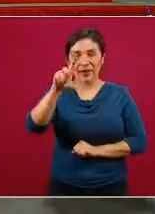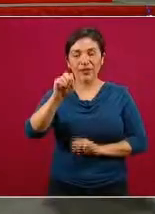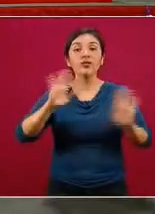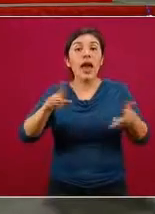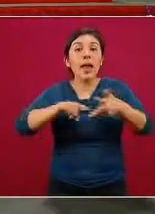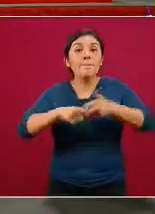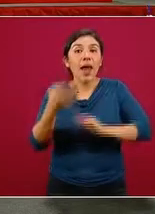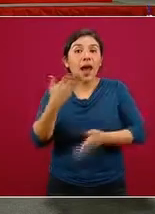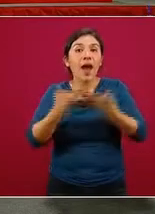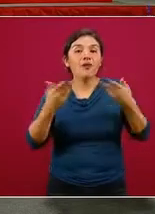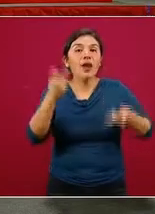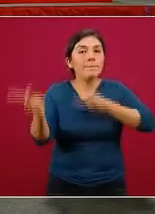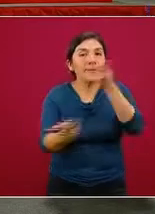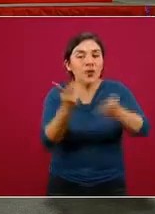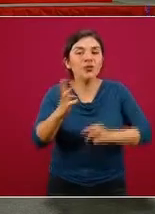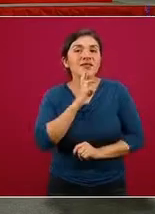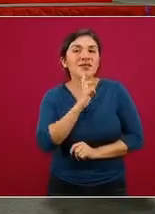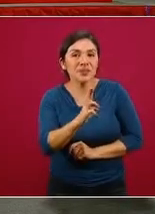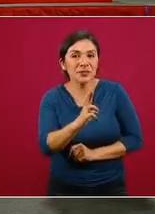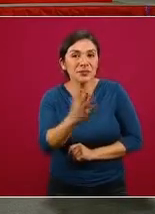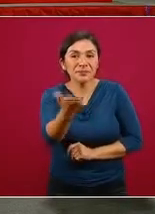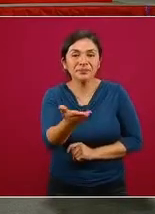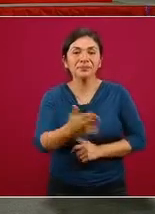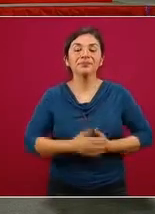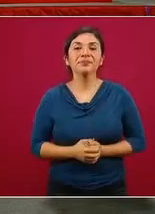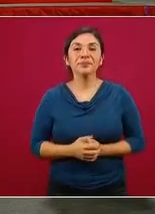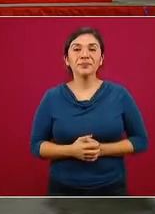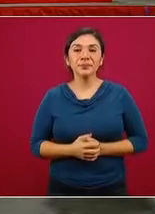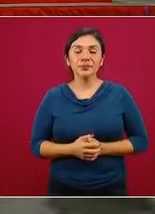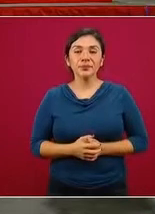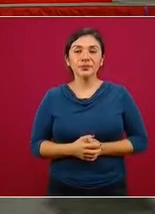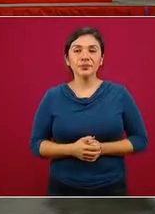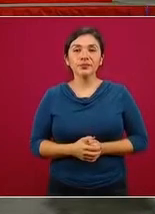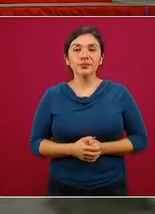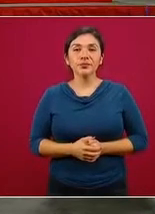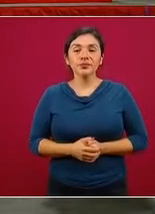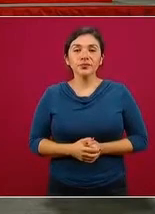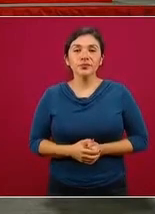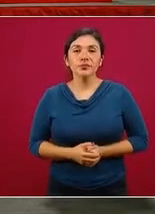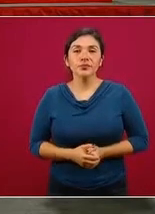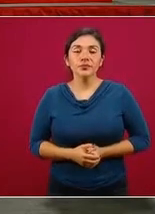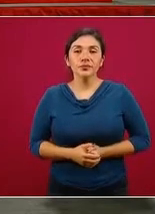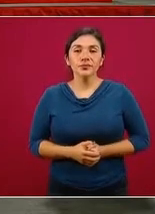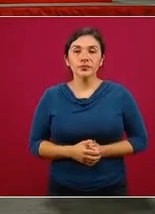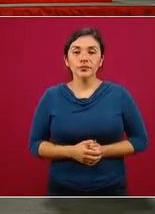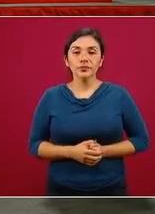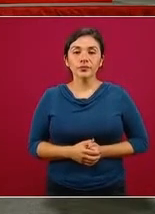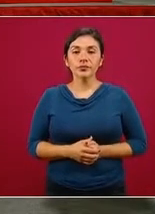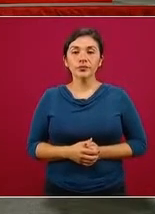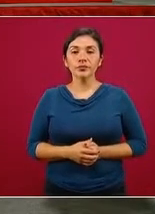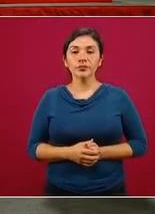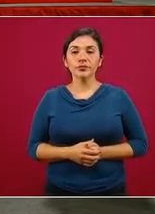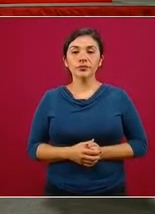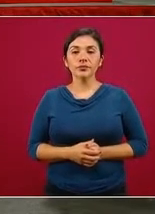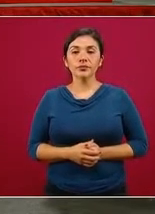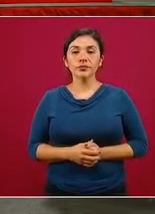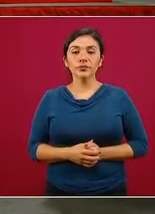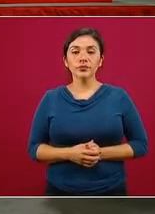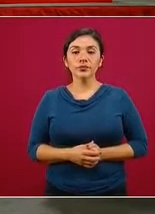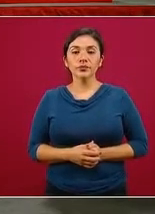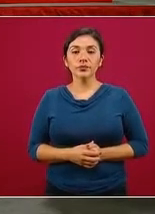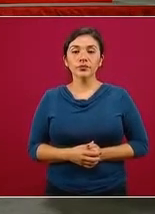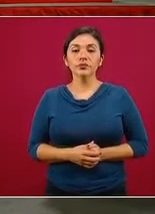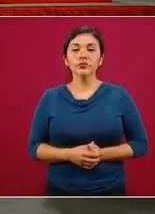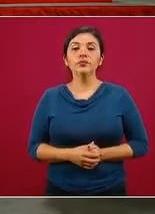Aquí con la ronda de preguntas y respuestas con Liliana, Pulso Saludable. Usted, usted, Juan. Daniela Pastrana, que quedó